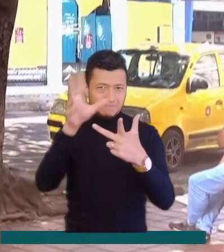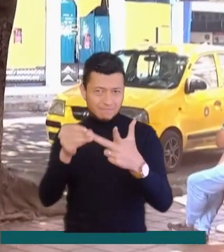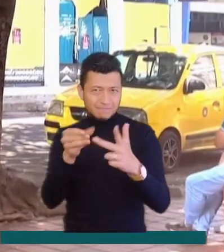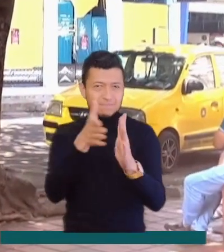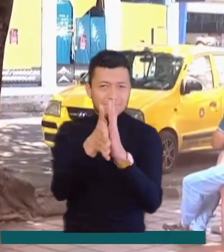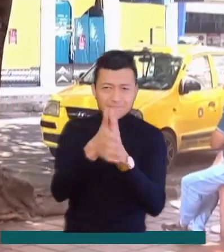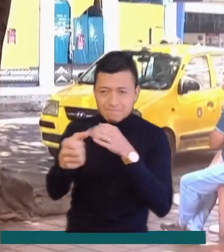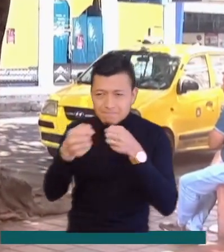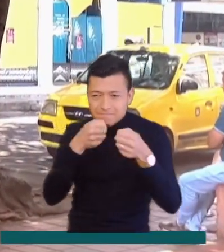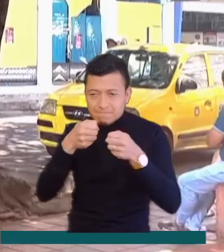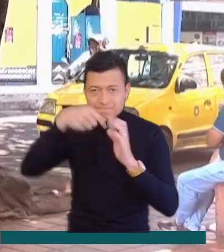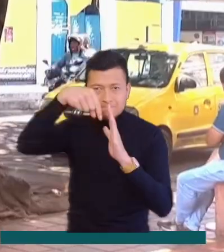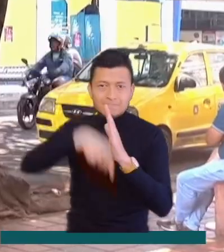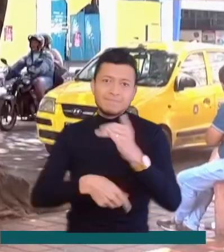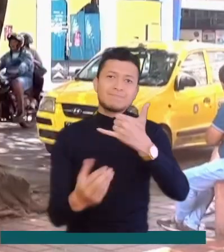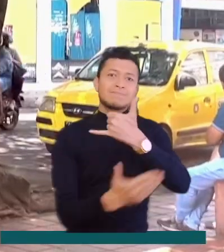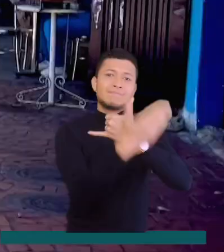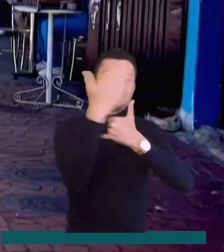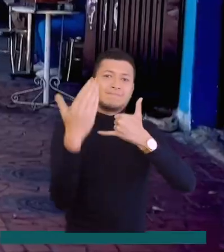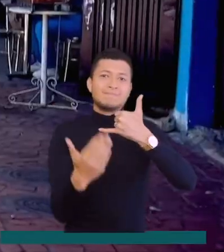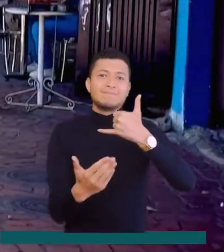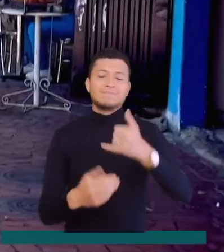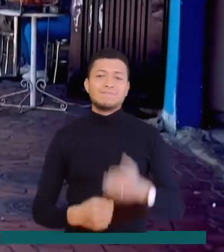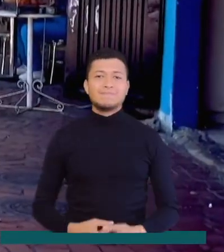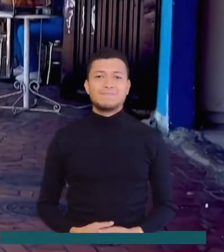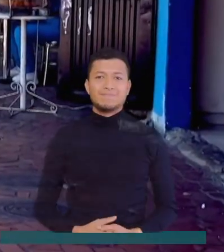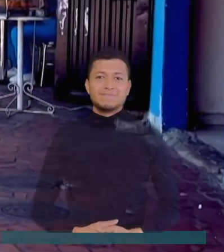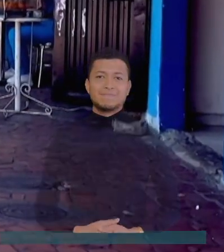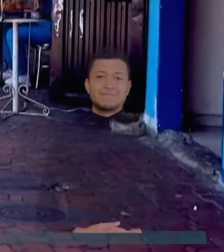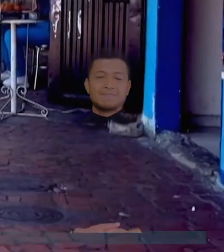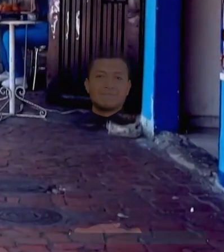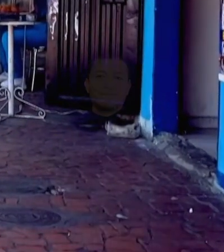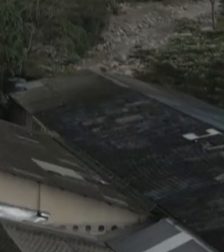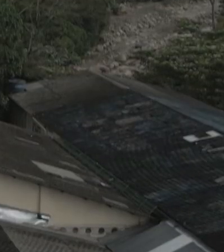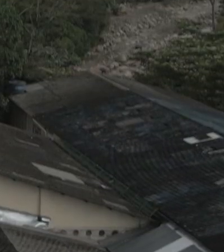Estamos en Enlace 13, periodismo a profundidad en nuestras regiones.